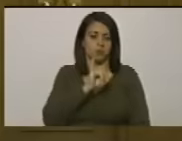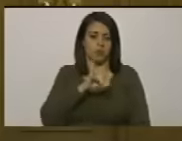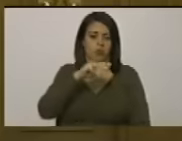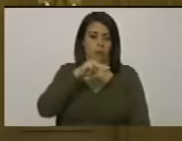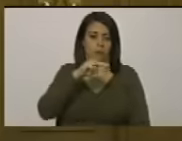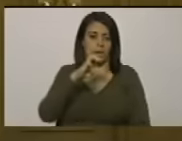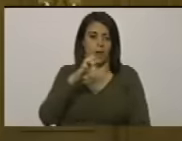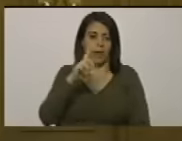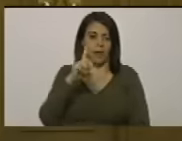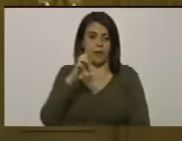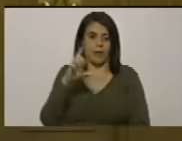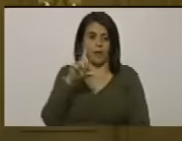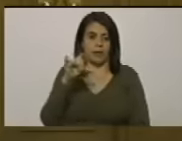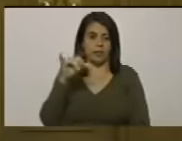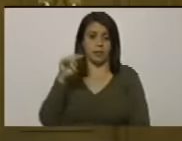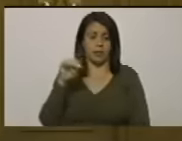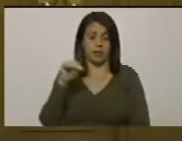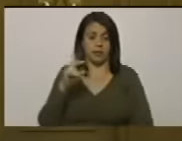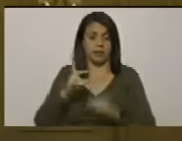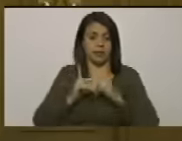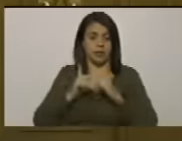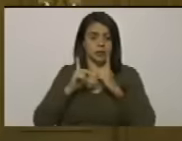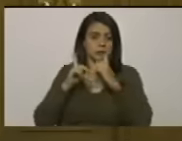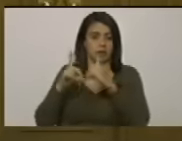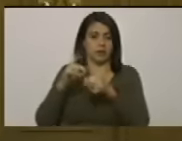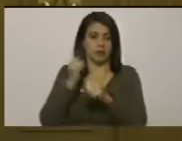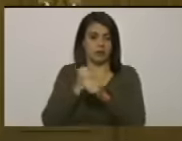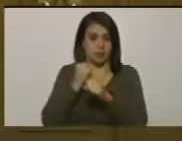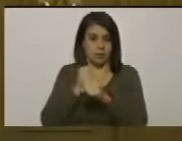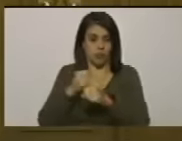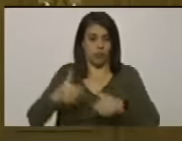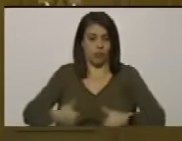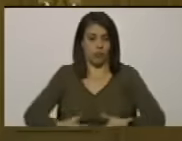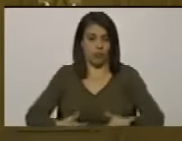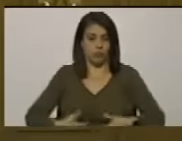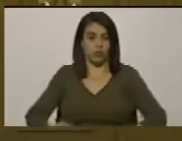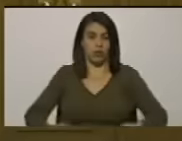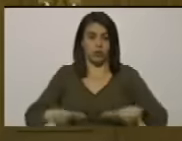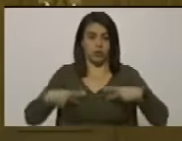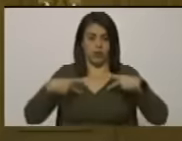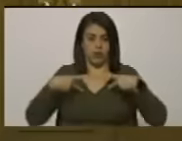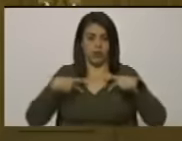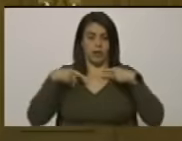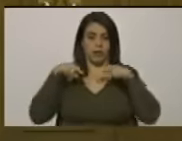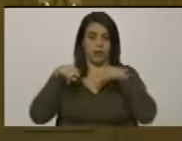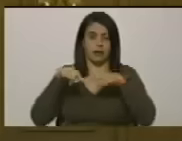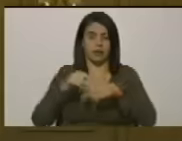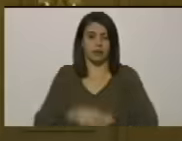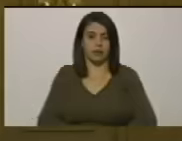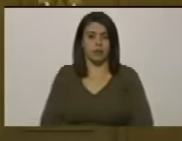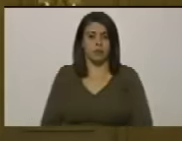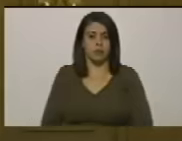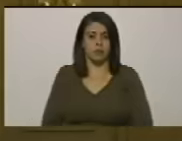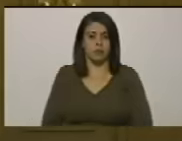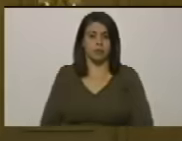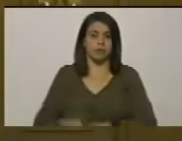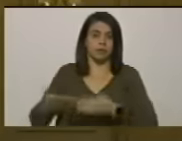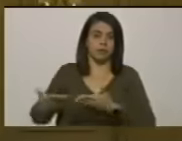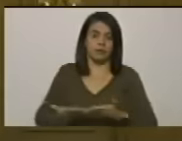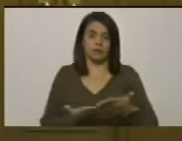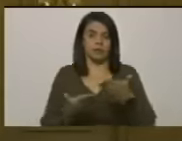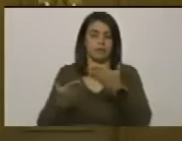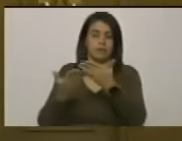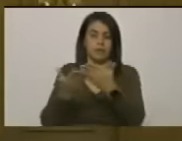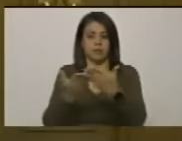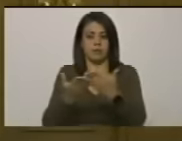dedicó una buena parte de su vida a servir a